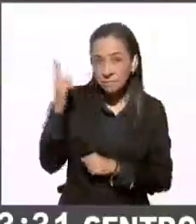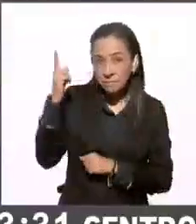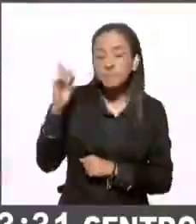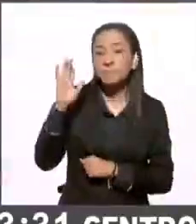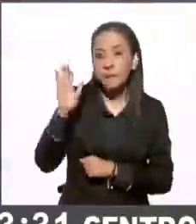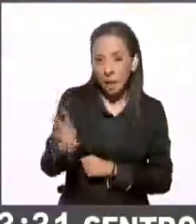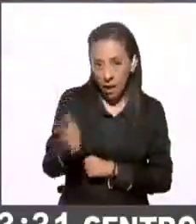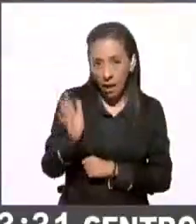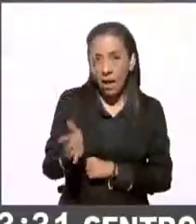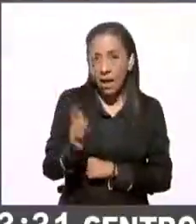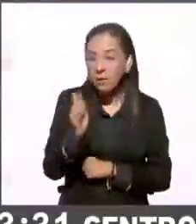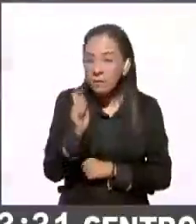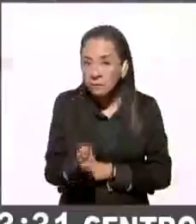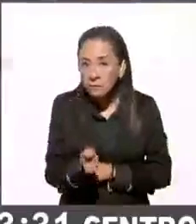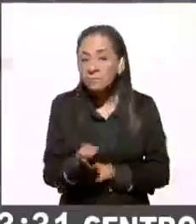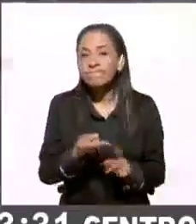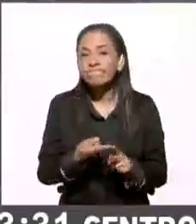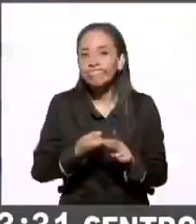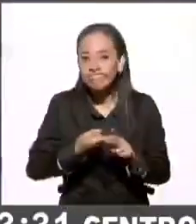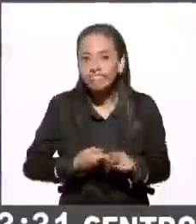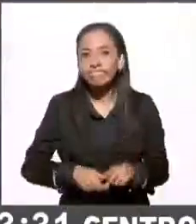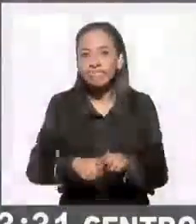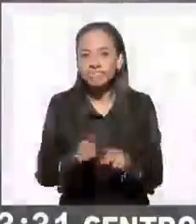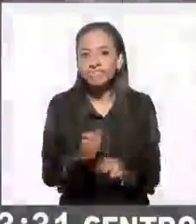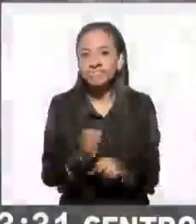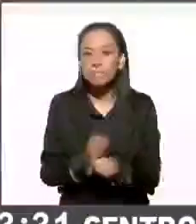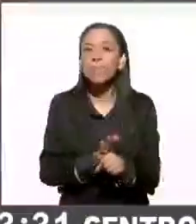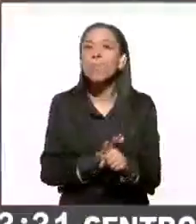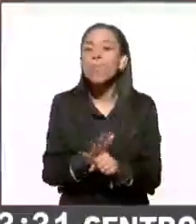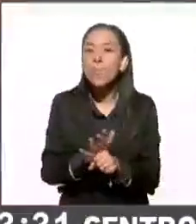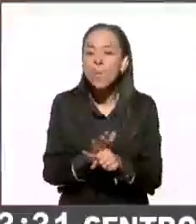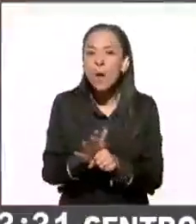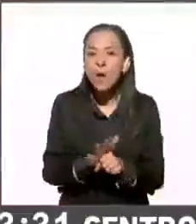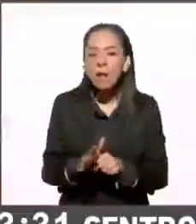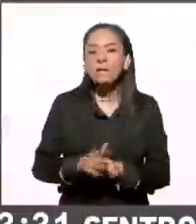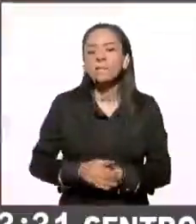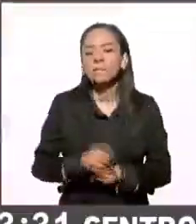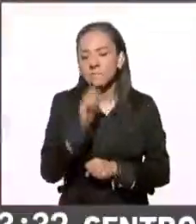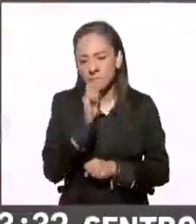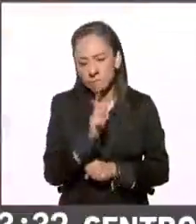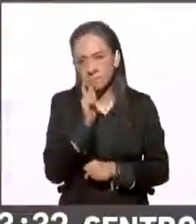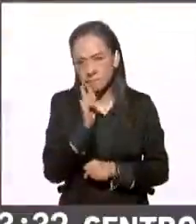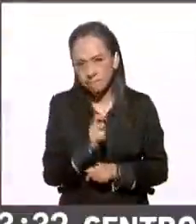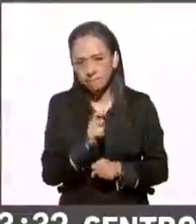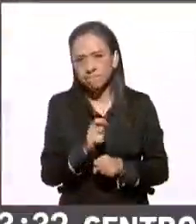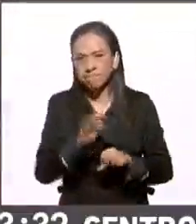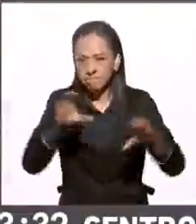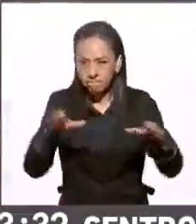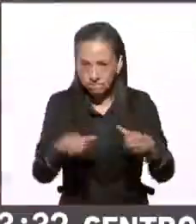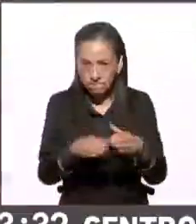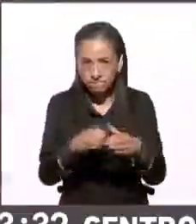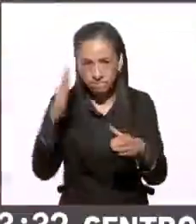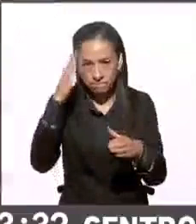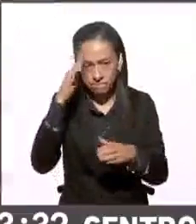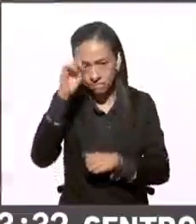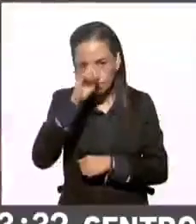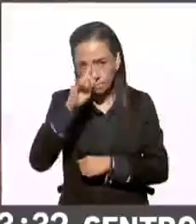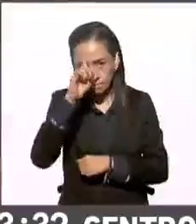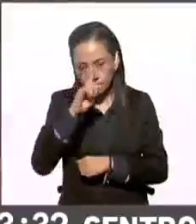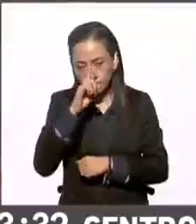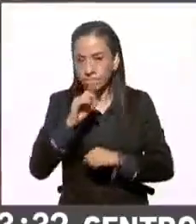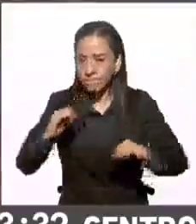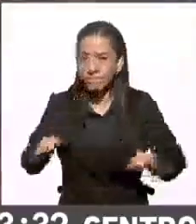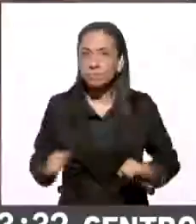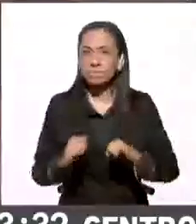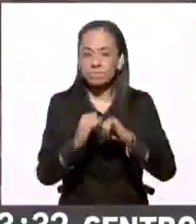apresado a, al menos la transmisión de lo que es el Consejo del Instituto